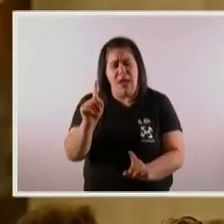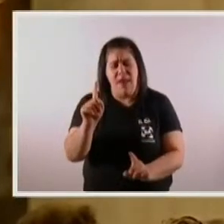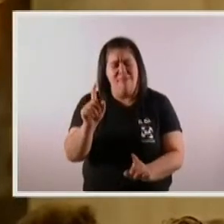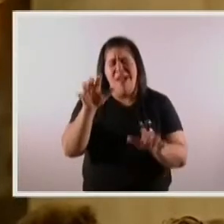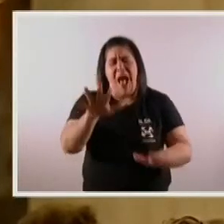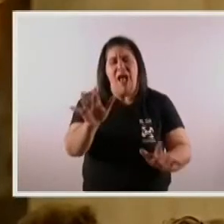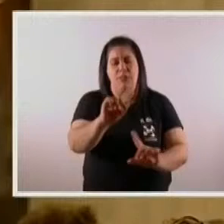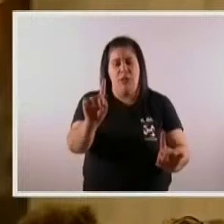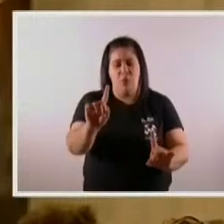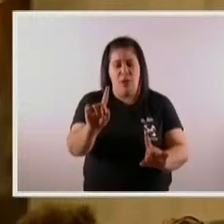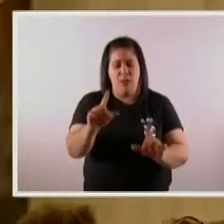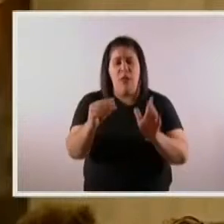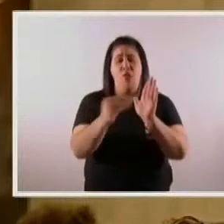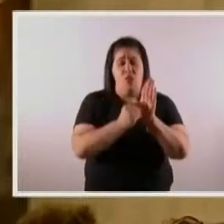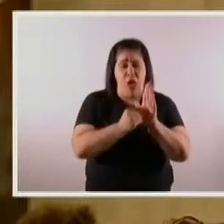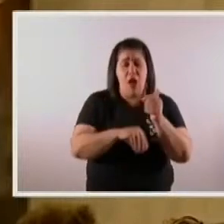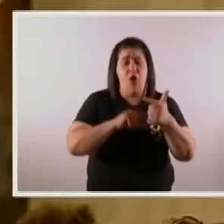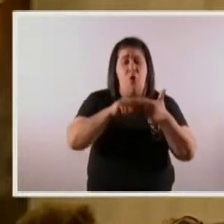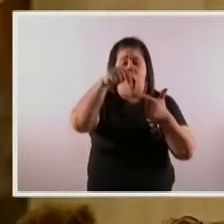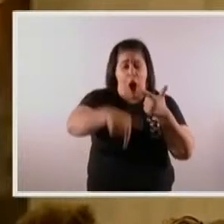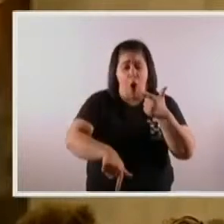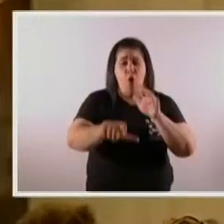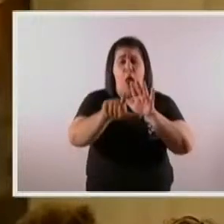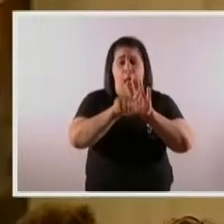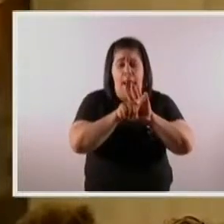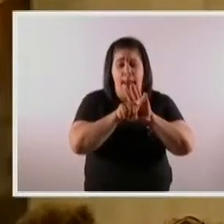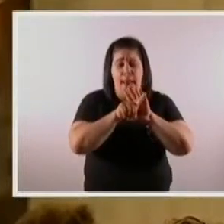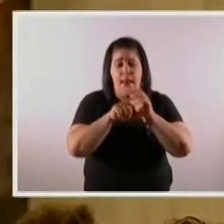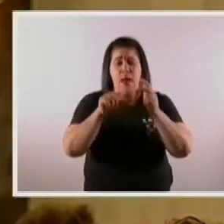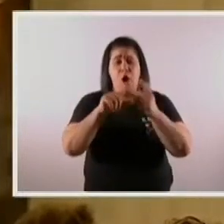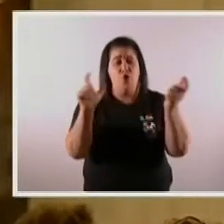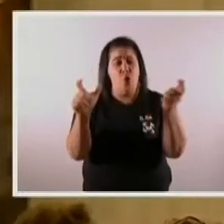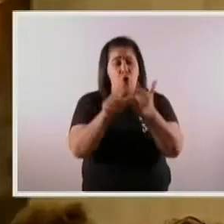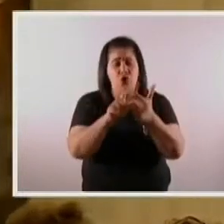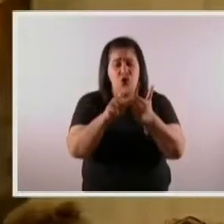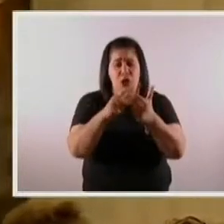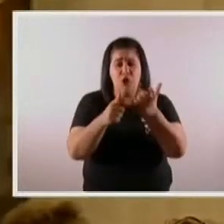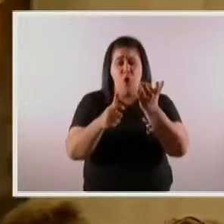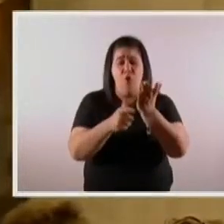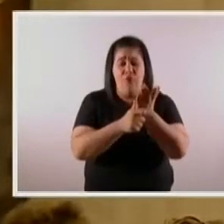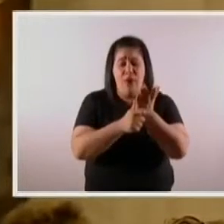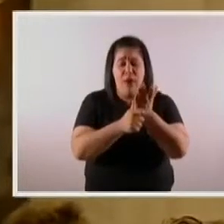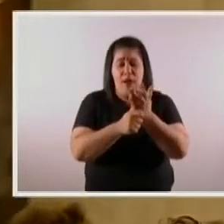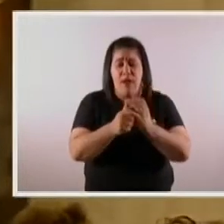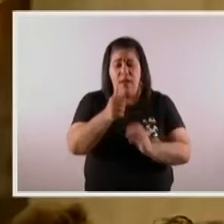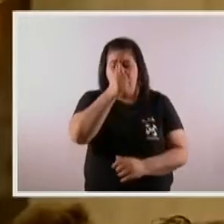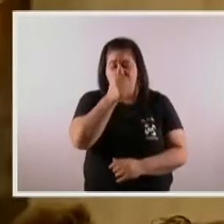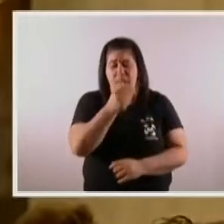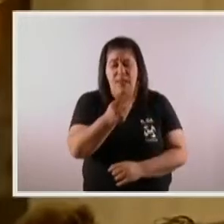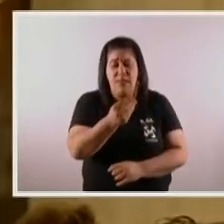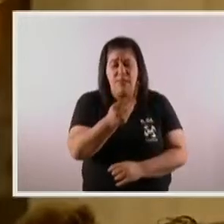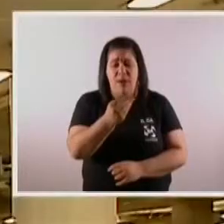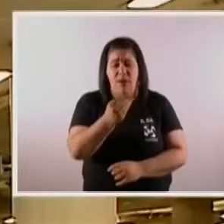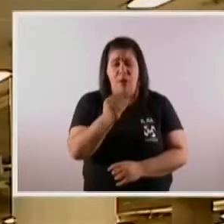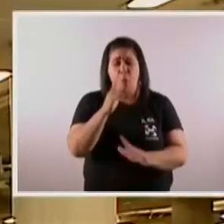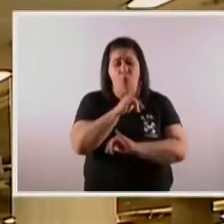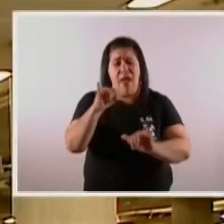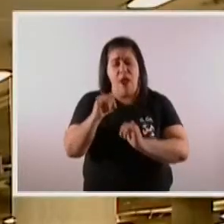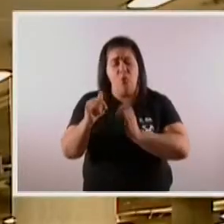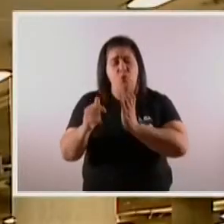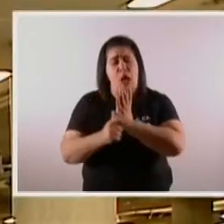El decreto, ahora la ley, el consenso fiscal. El fin de semana nos metieron a Diego y a mí una denuncia penal